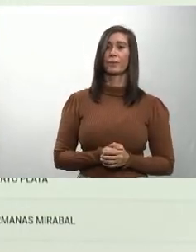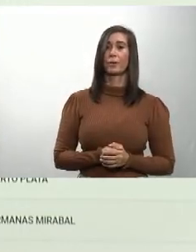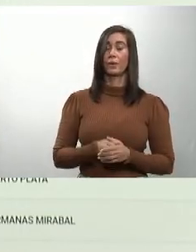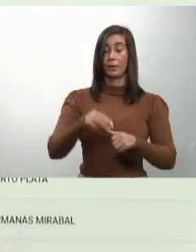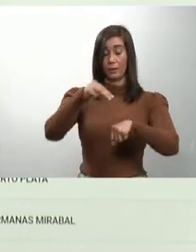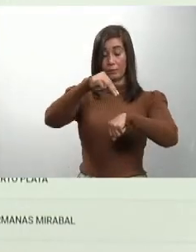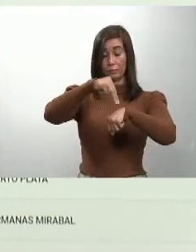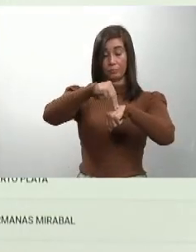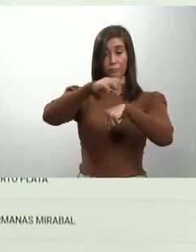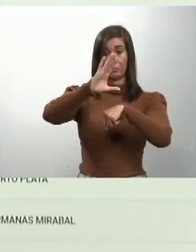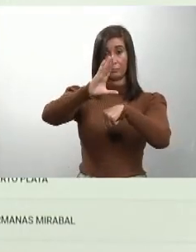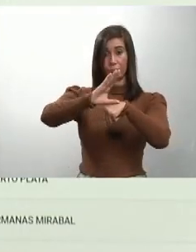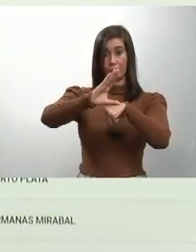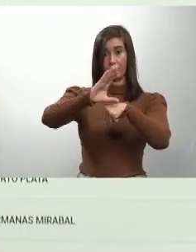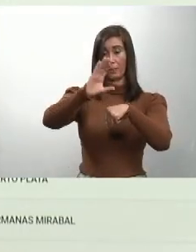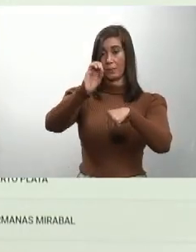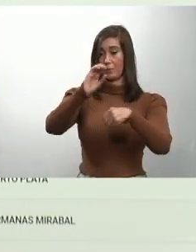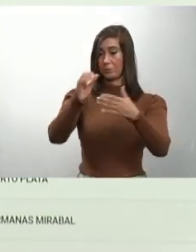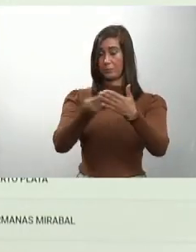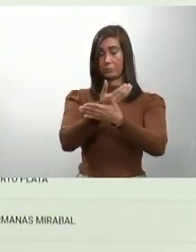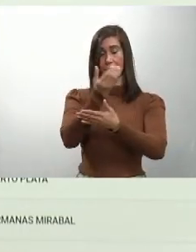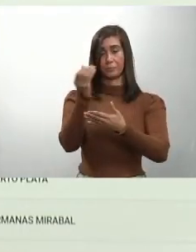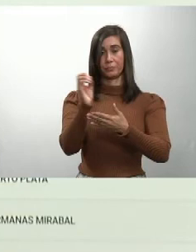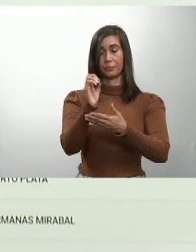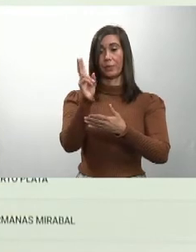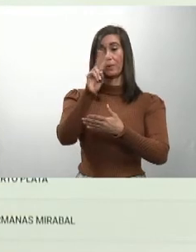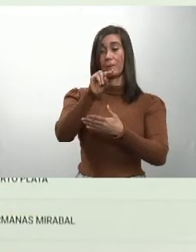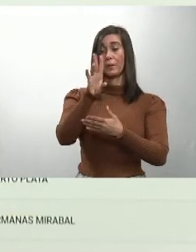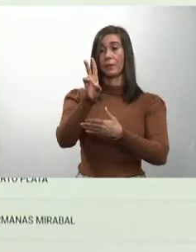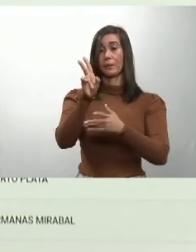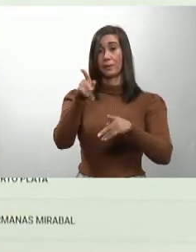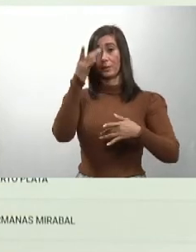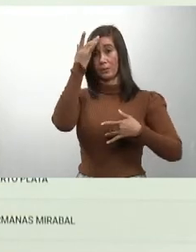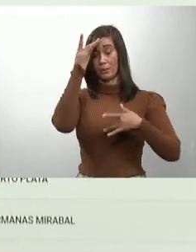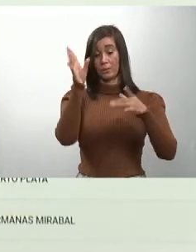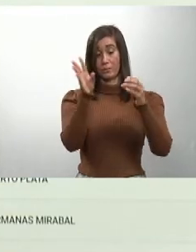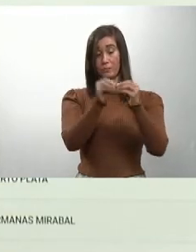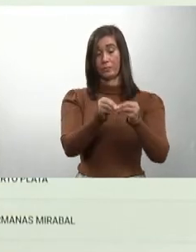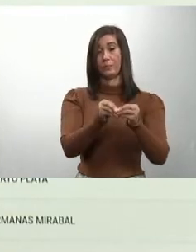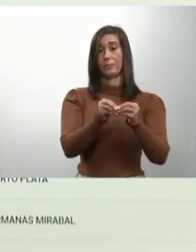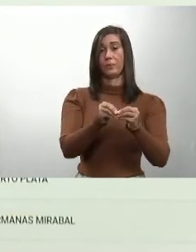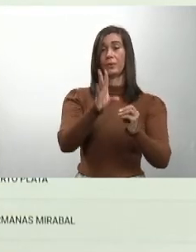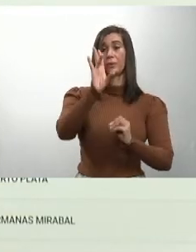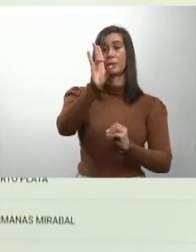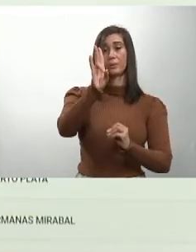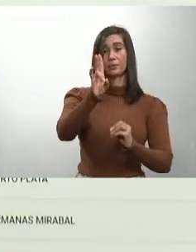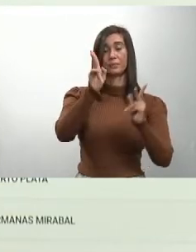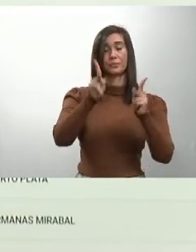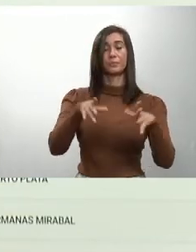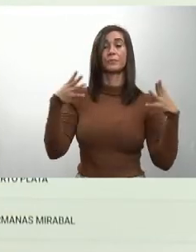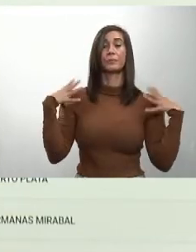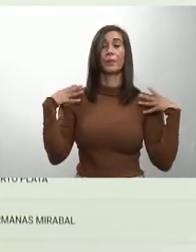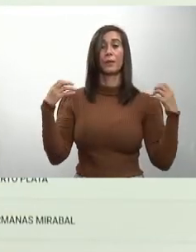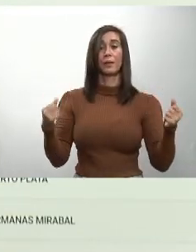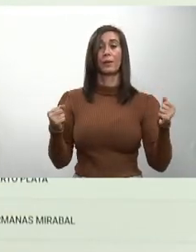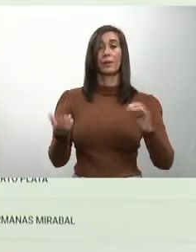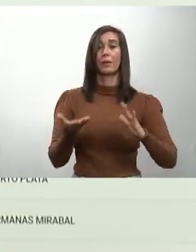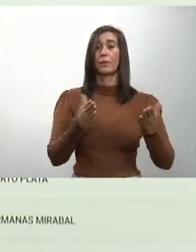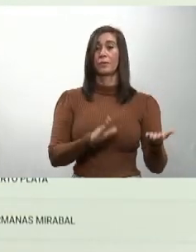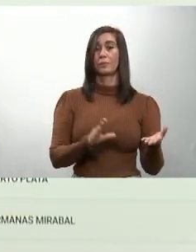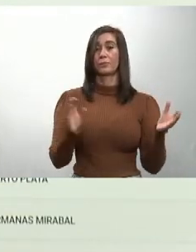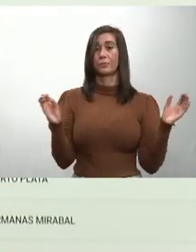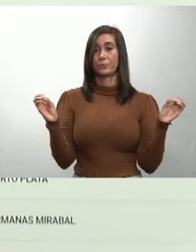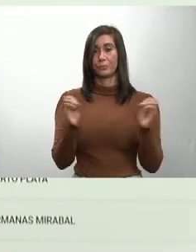Cristi, 0 casos nuevos, 7 recuperados, 0